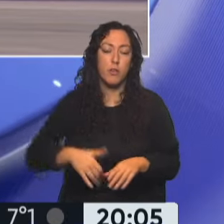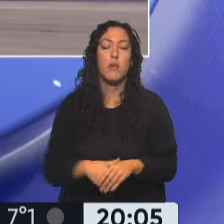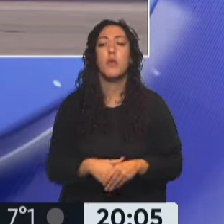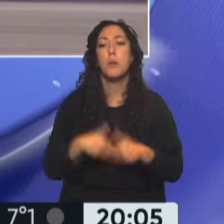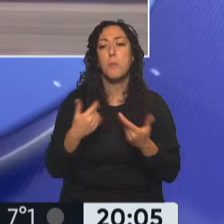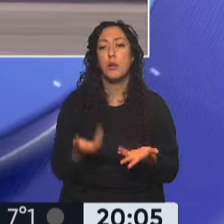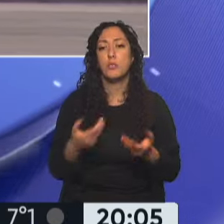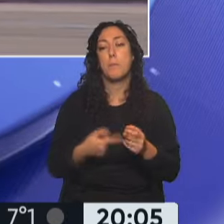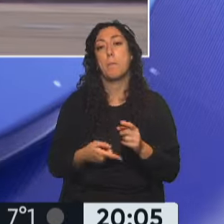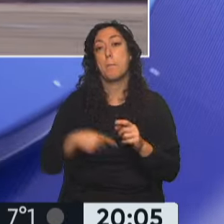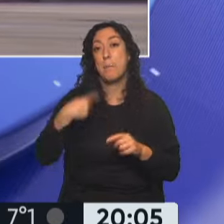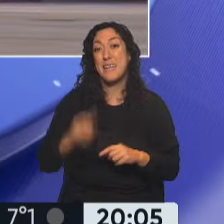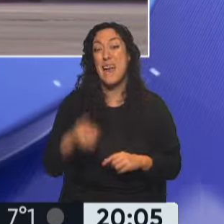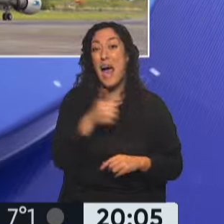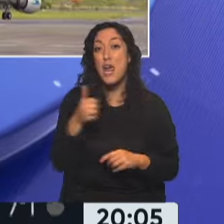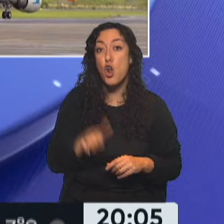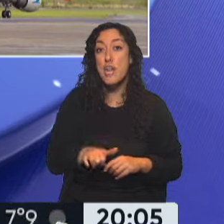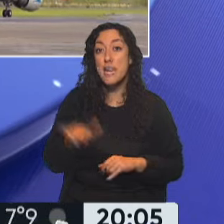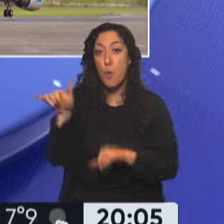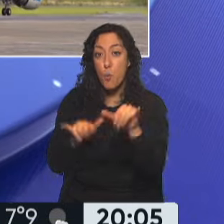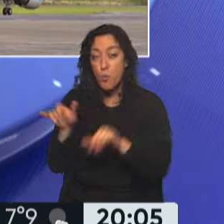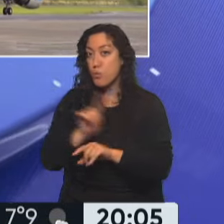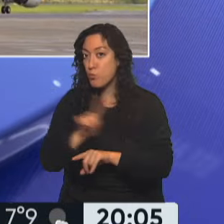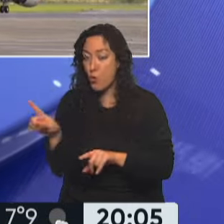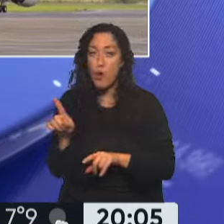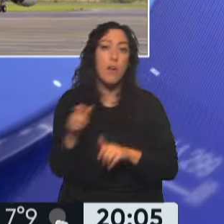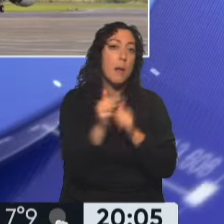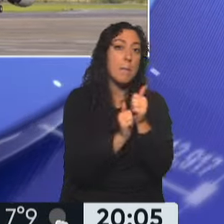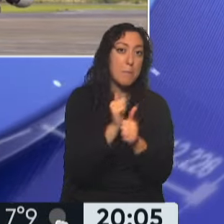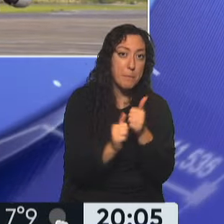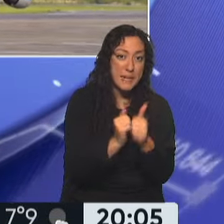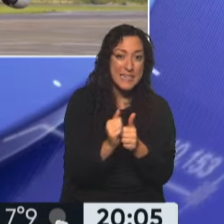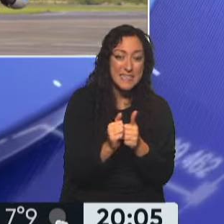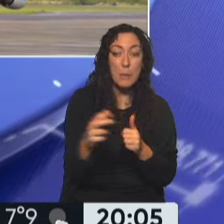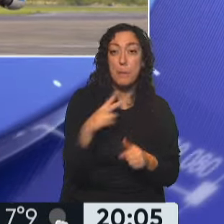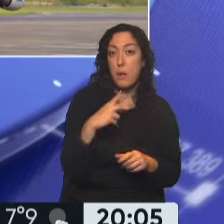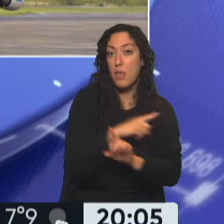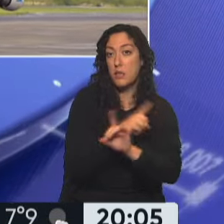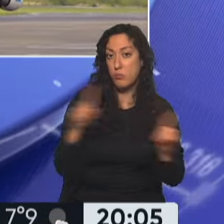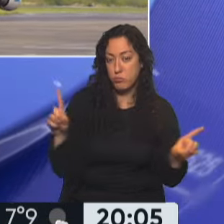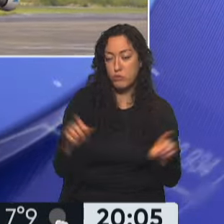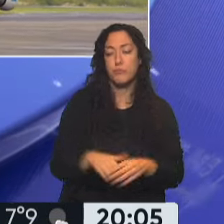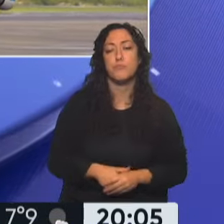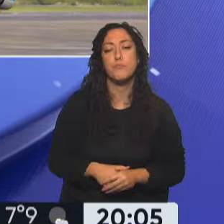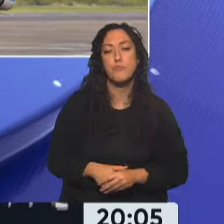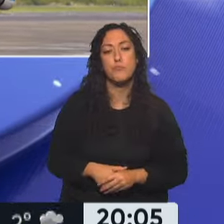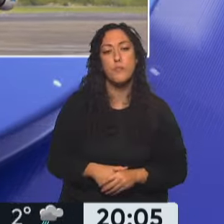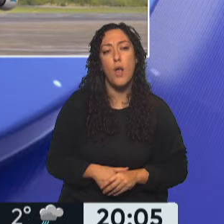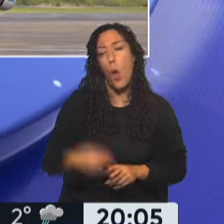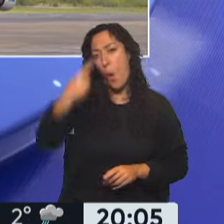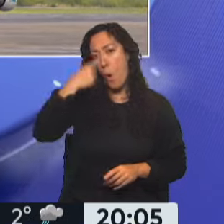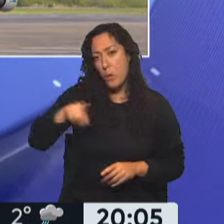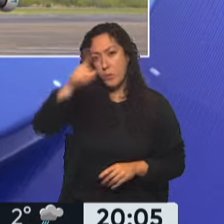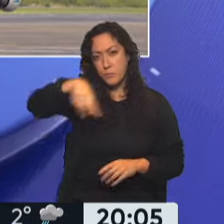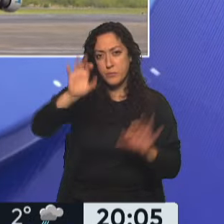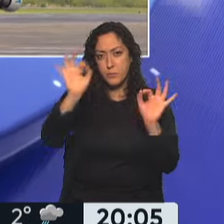mañana no va a haber vuelos, ni de las líneas argentinas, ni tampoco de las empresas aéreas privadas. Finalmente, algo para tener en cuenta,